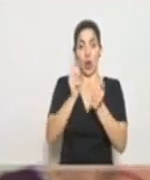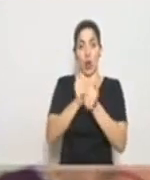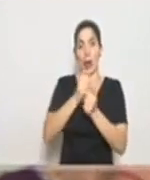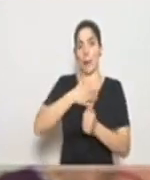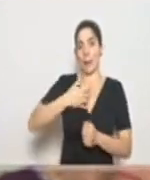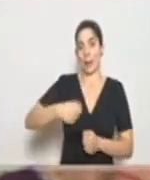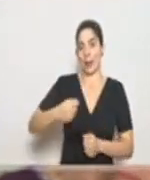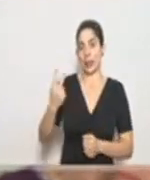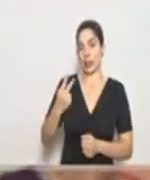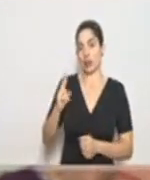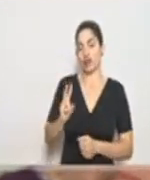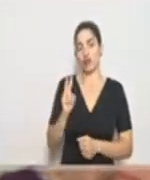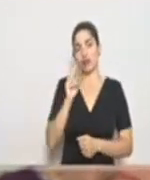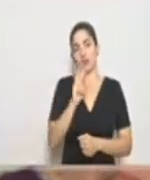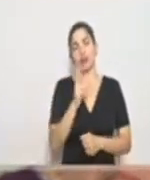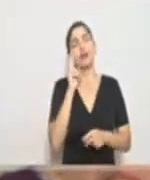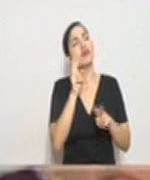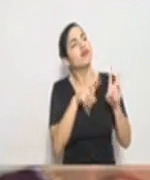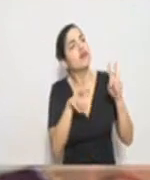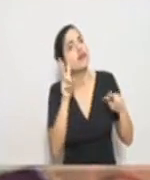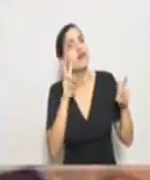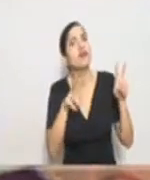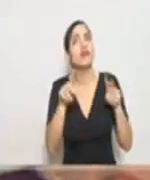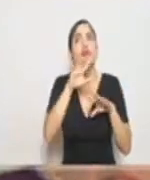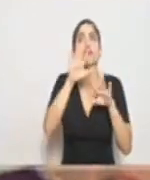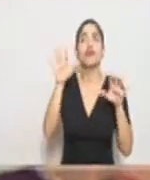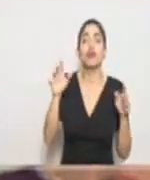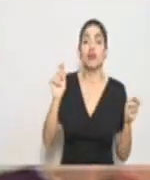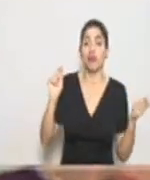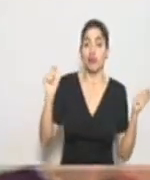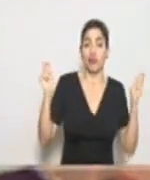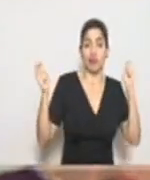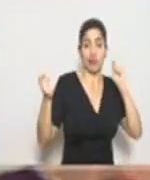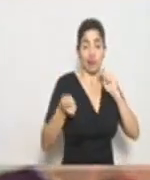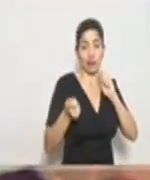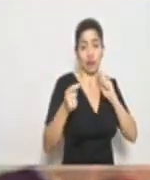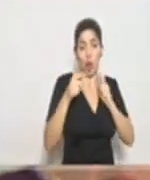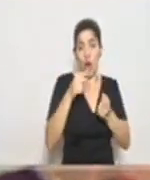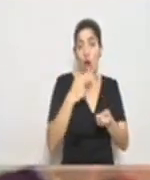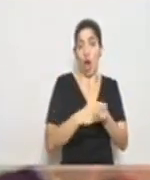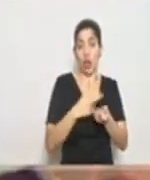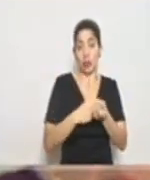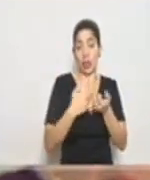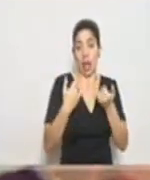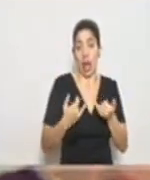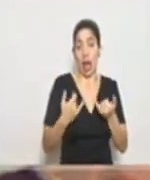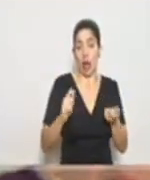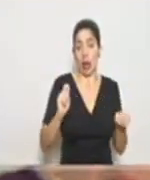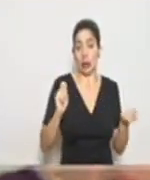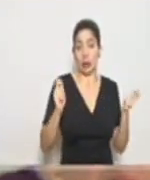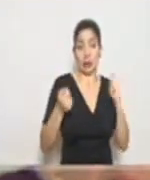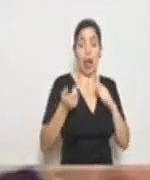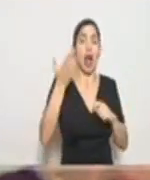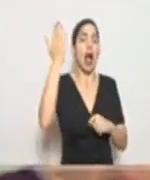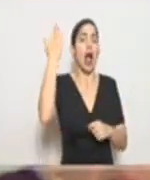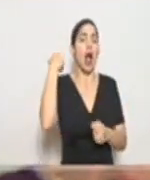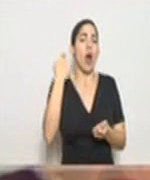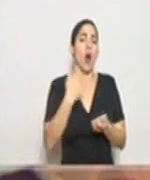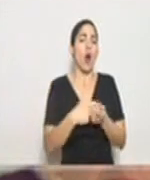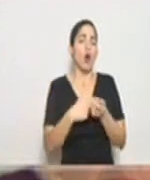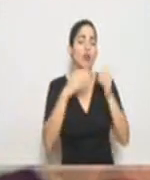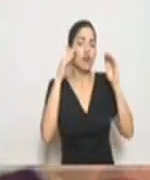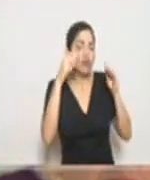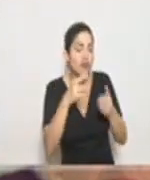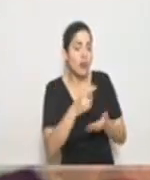la República, para inspeccionar el avance de la reconversión de ese hospital, de un hospital que ha estado enfocado